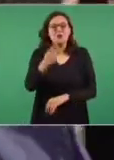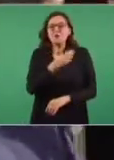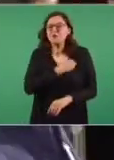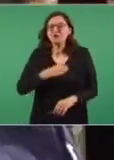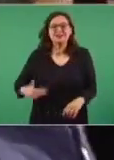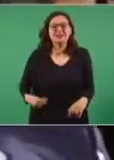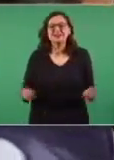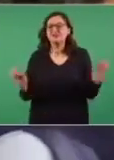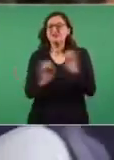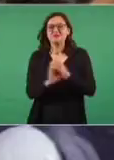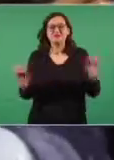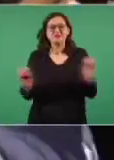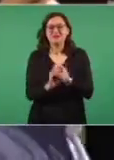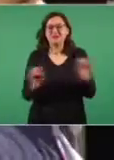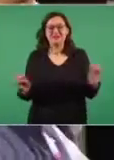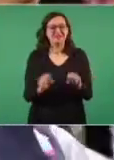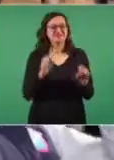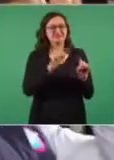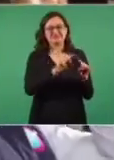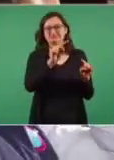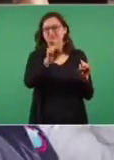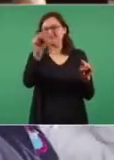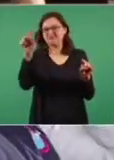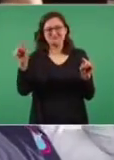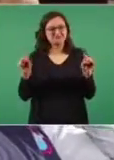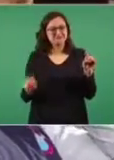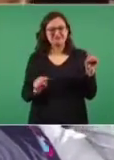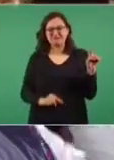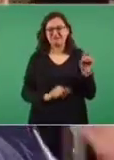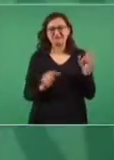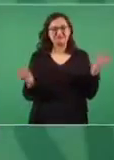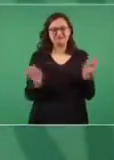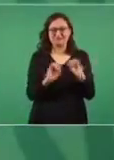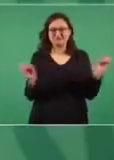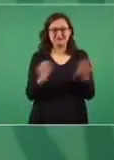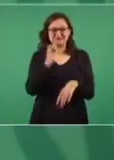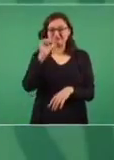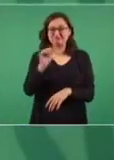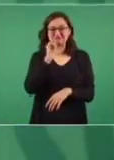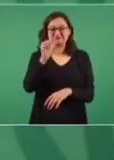Guaymas, ni Nogales, ni San Luis Río Colorado,